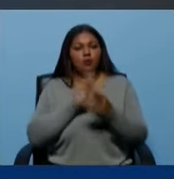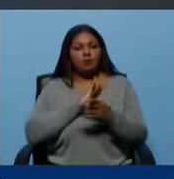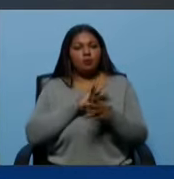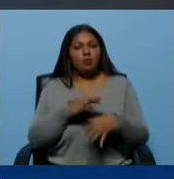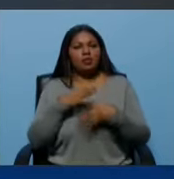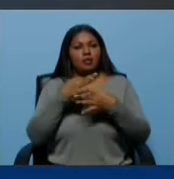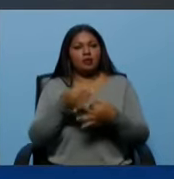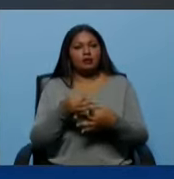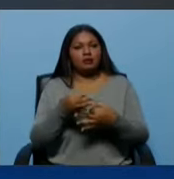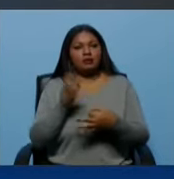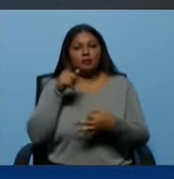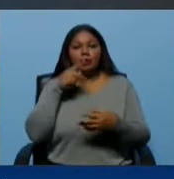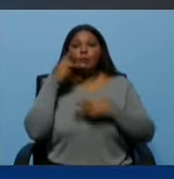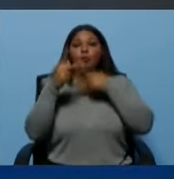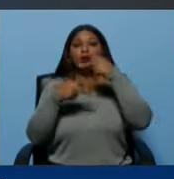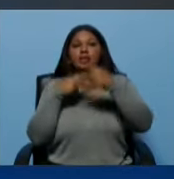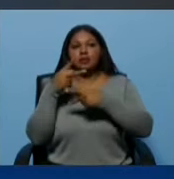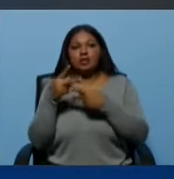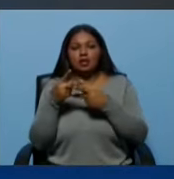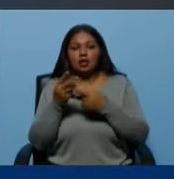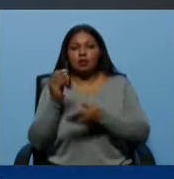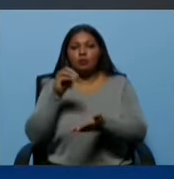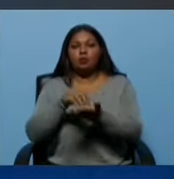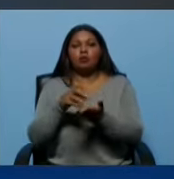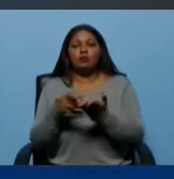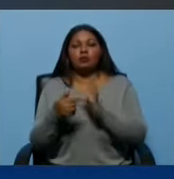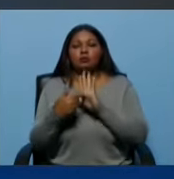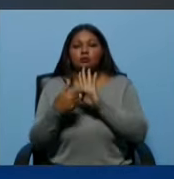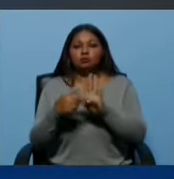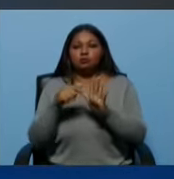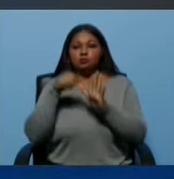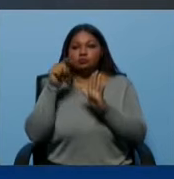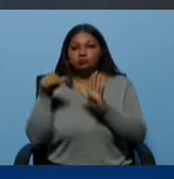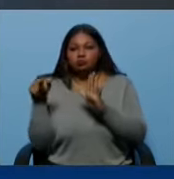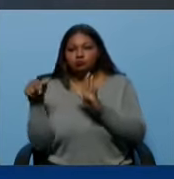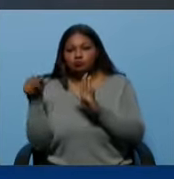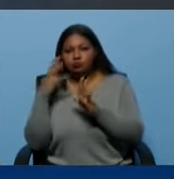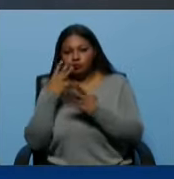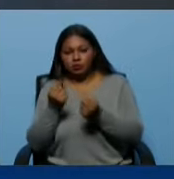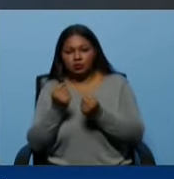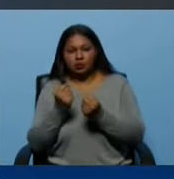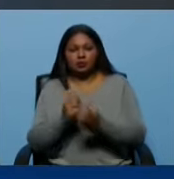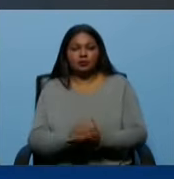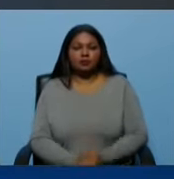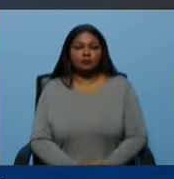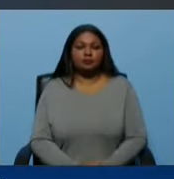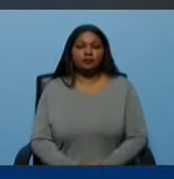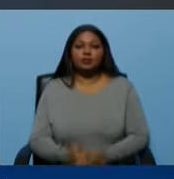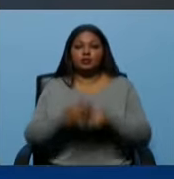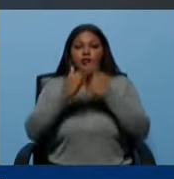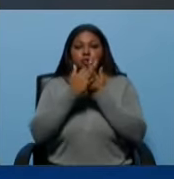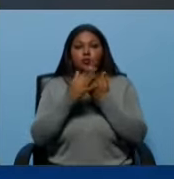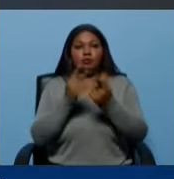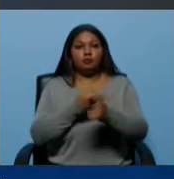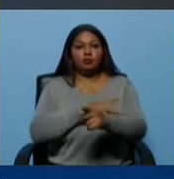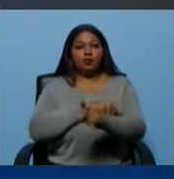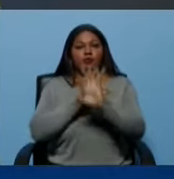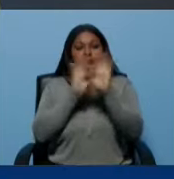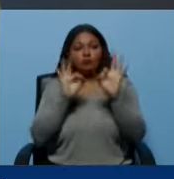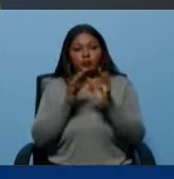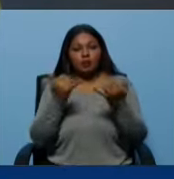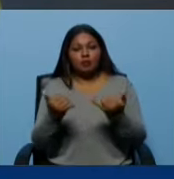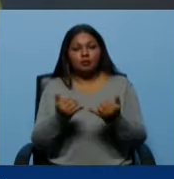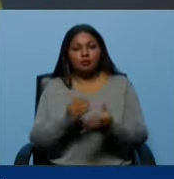económicos y también políticos los colocan en el algoritmo. Entonces, por ejemplo, una de las cosas más terribles que genera esto es que